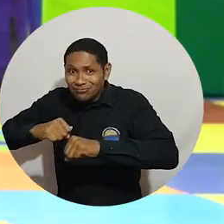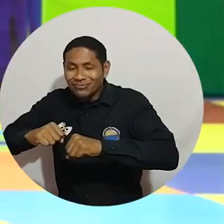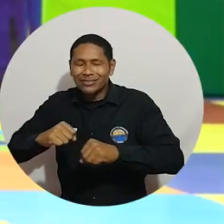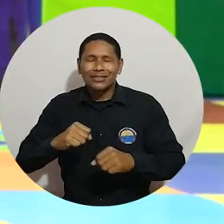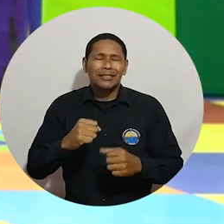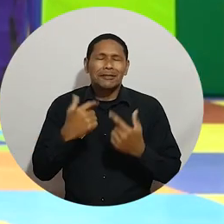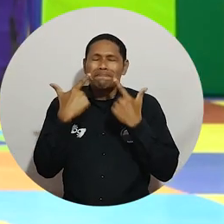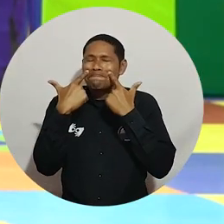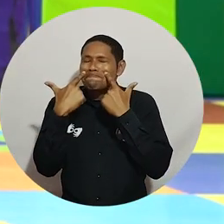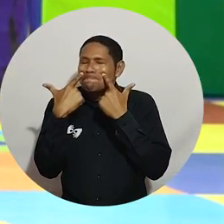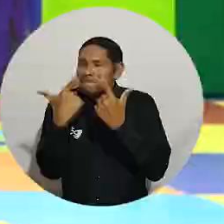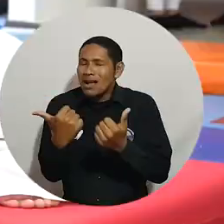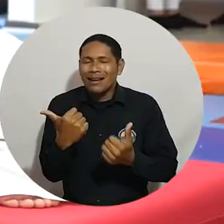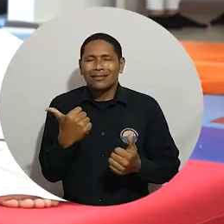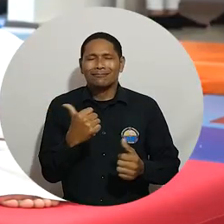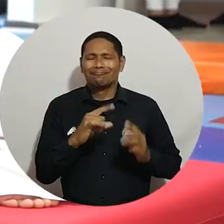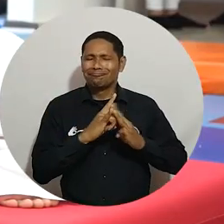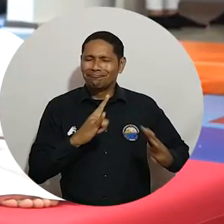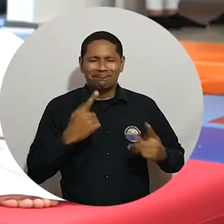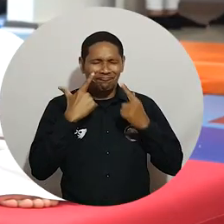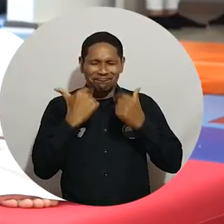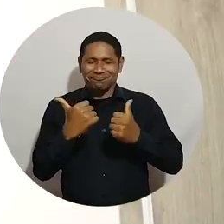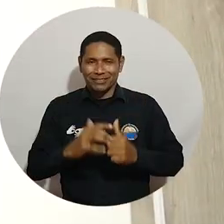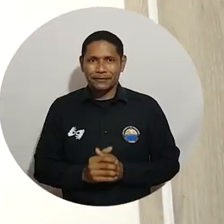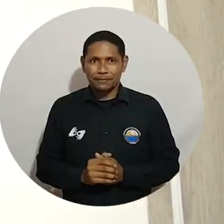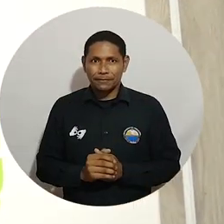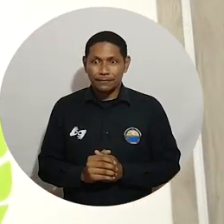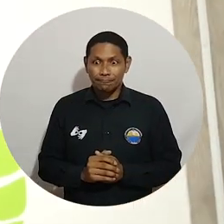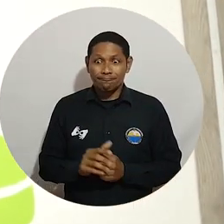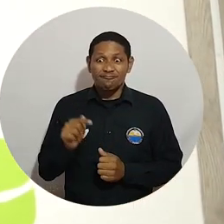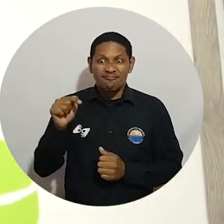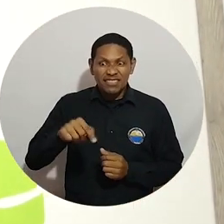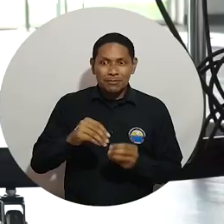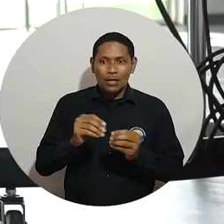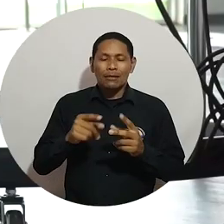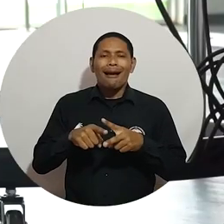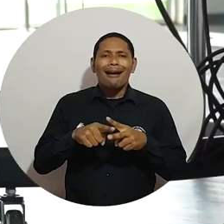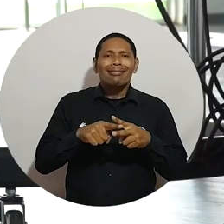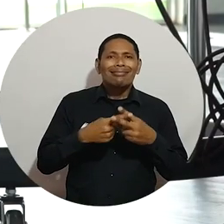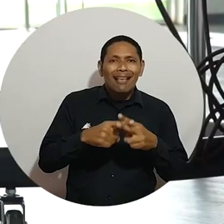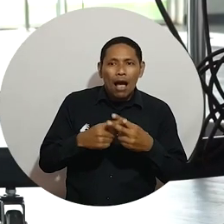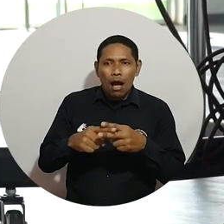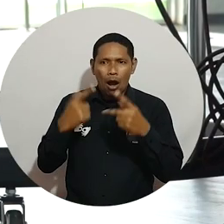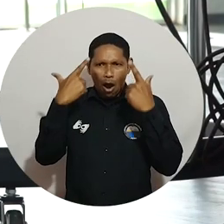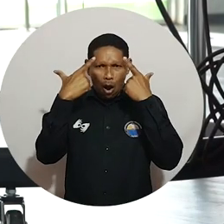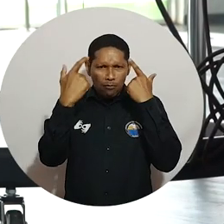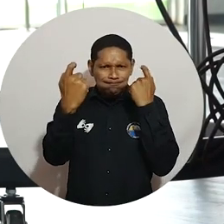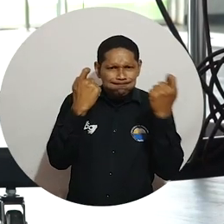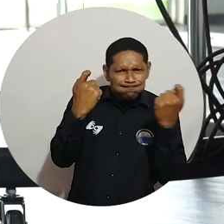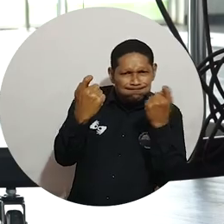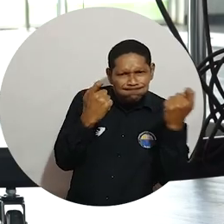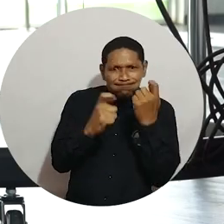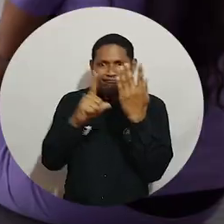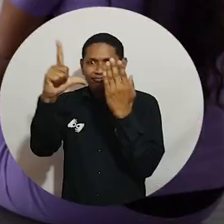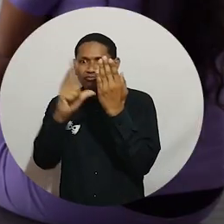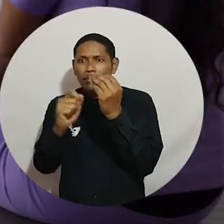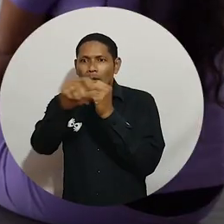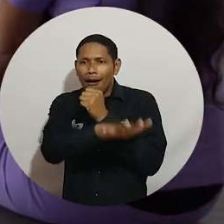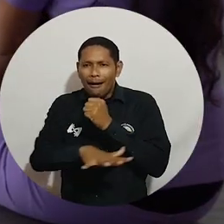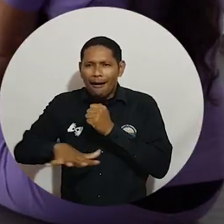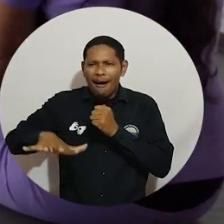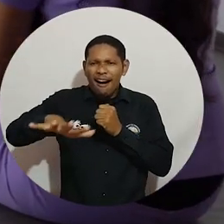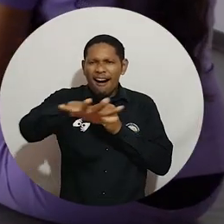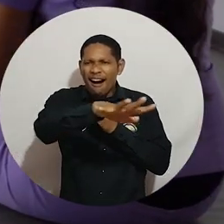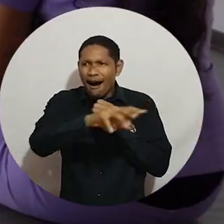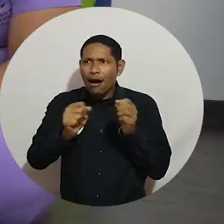acá a estas actividades. Me parece lo mejor que ha hecho la Universidad Magdalena. Dentro de esta jornada se llevó a cabo el taller de estrategia